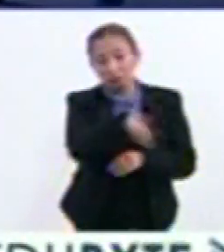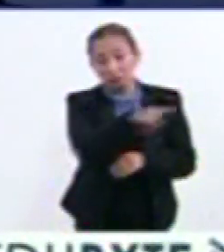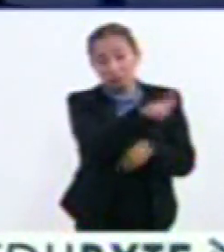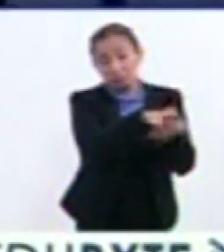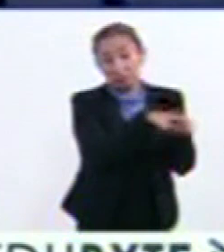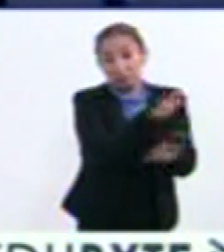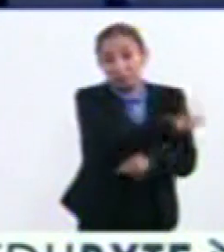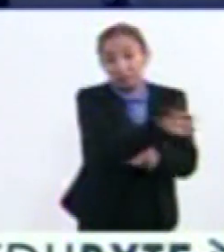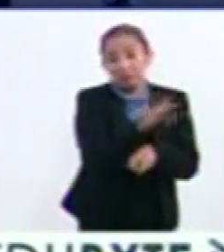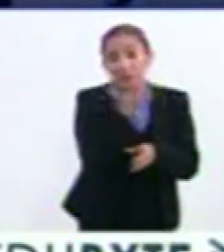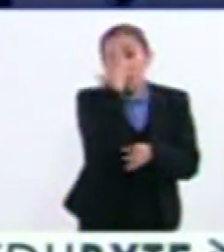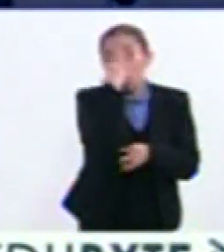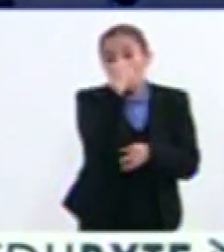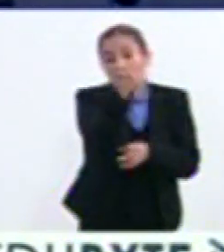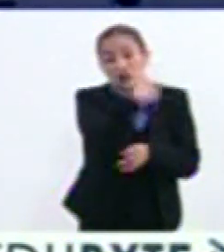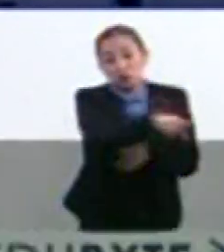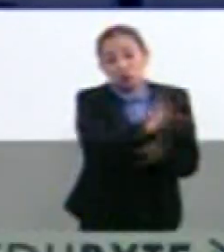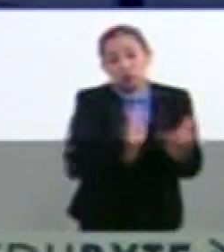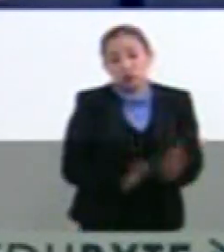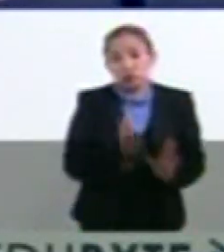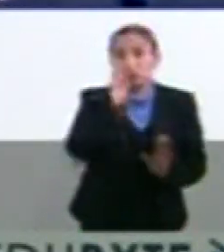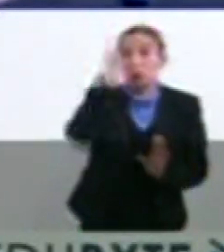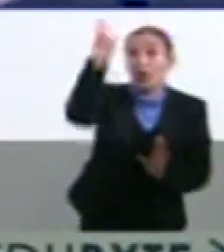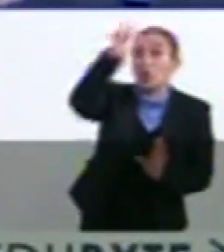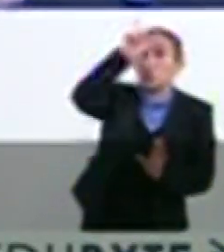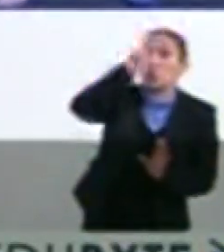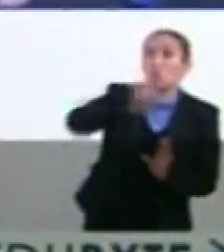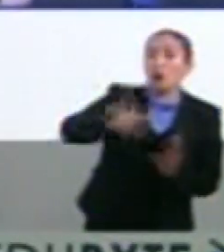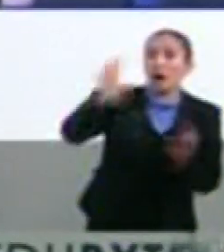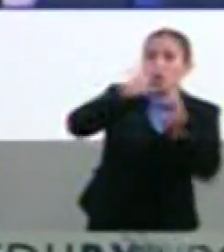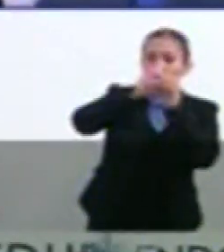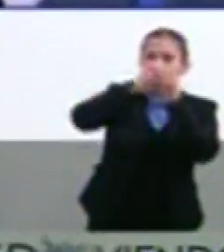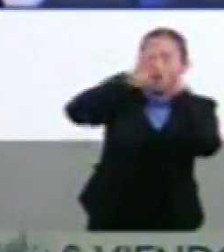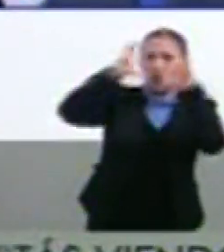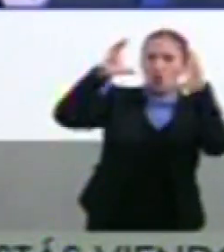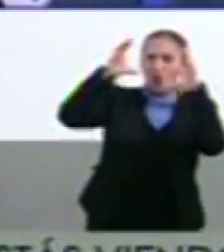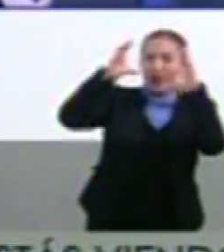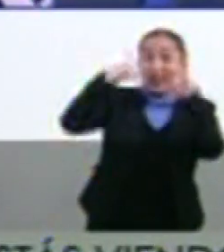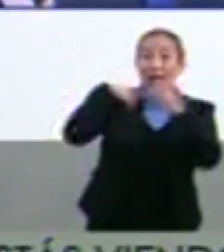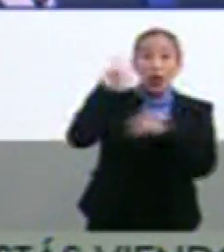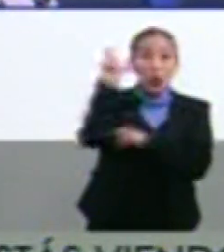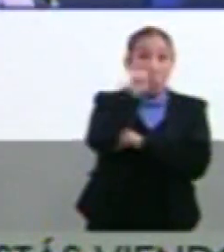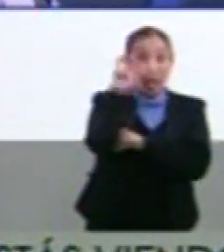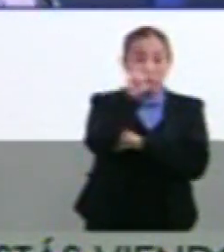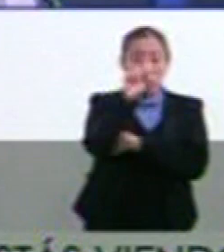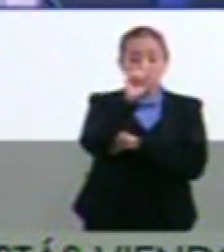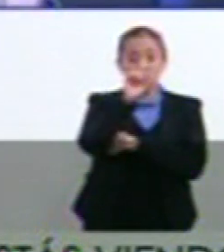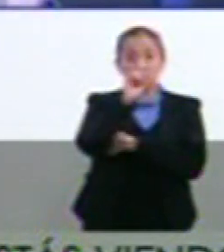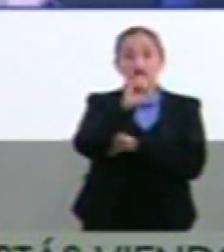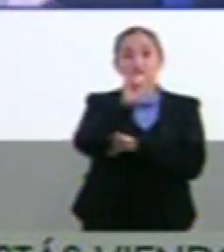tienen este comportamiento Frente a las lunas llenas Y después del solsticio de invierno